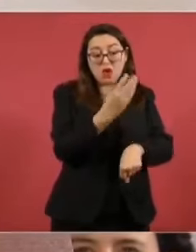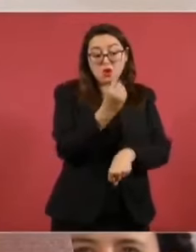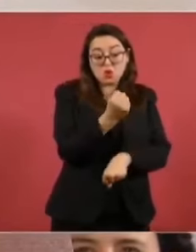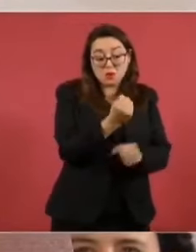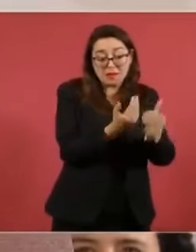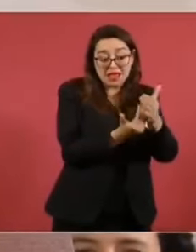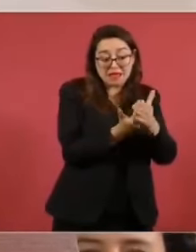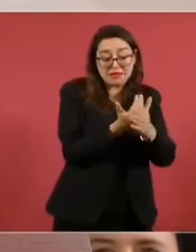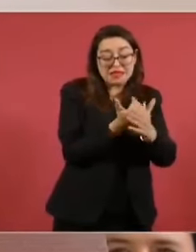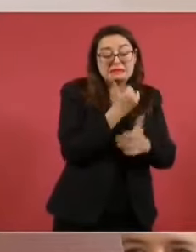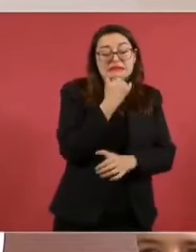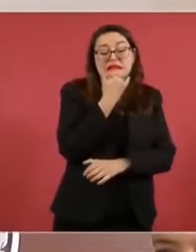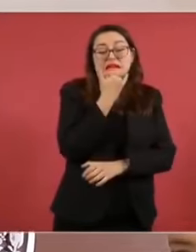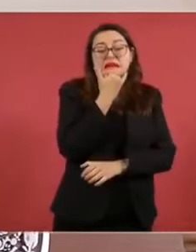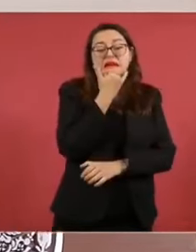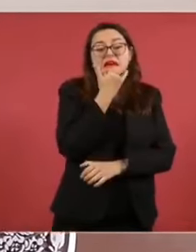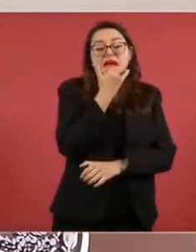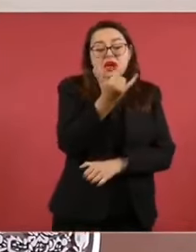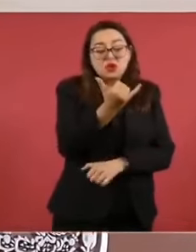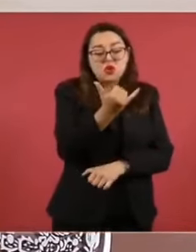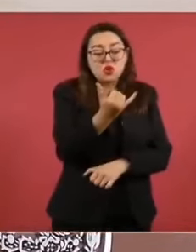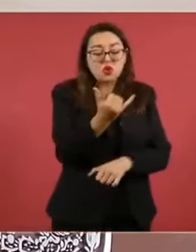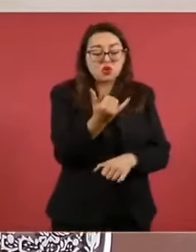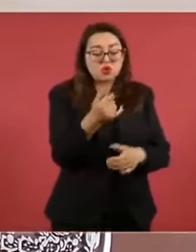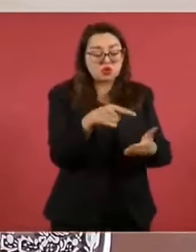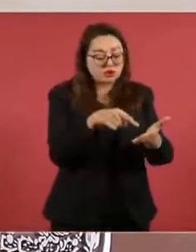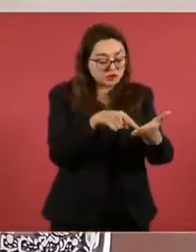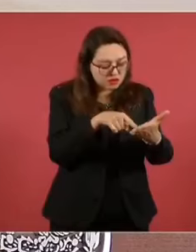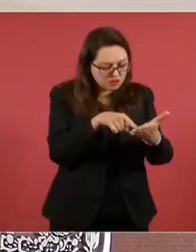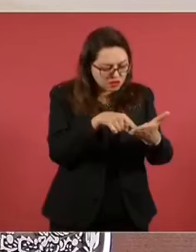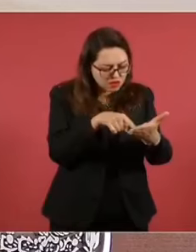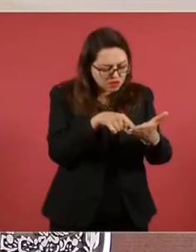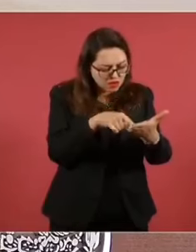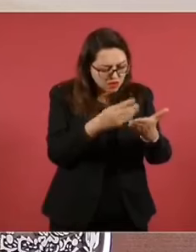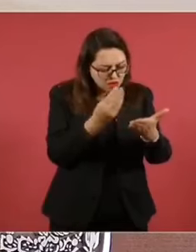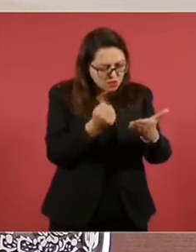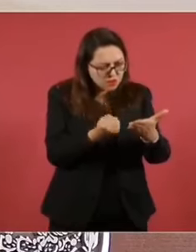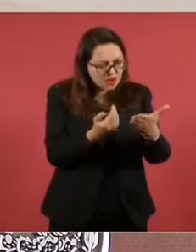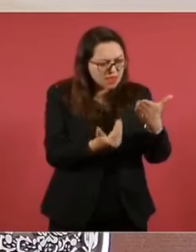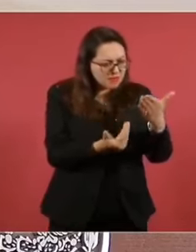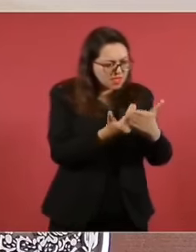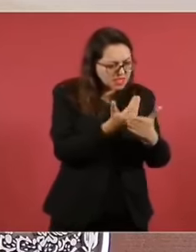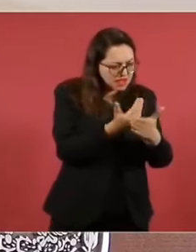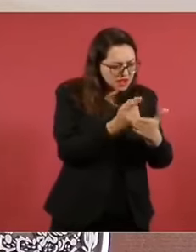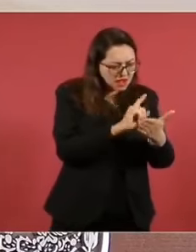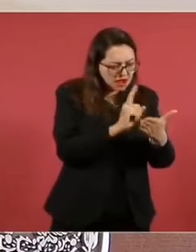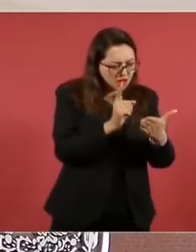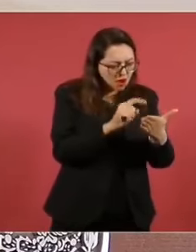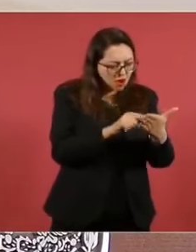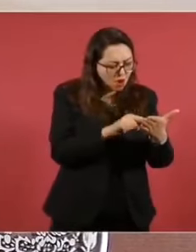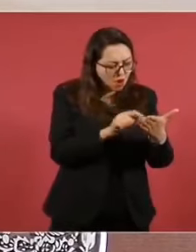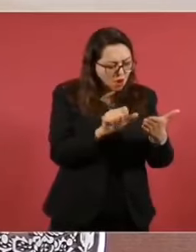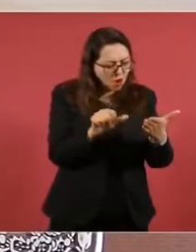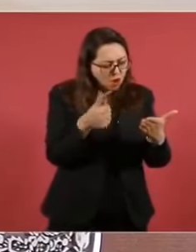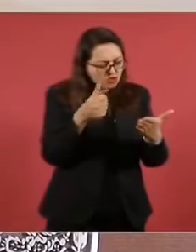las nueve de la mañana, encontró de que lo detuvieron a las once. Entonces,